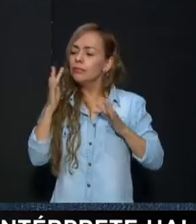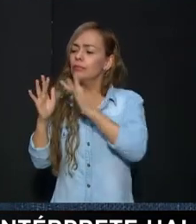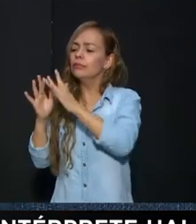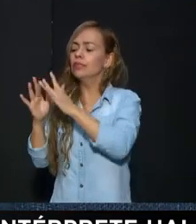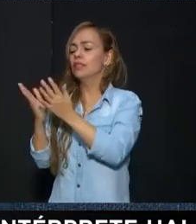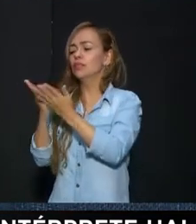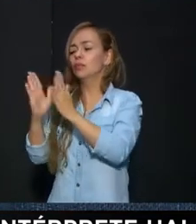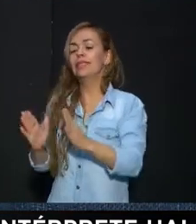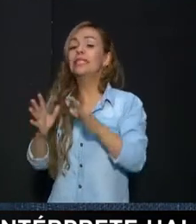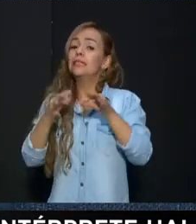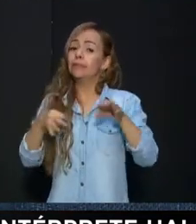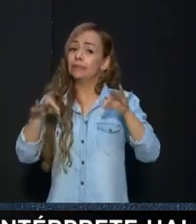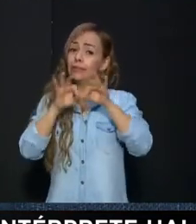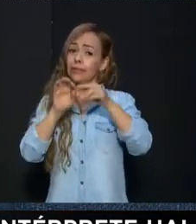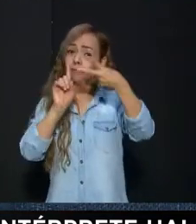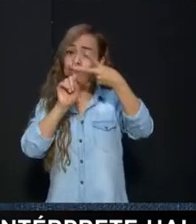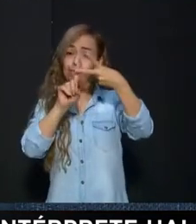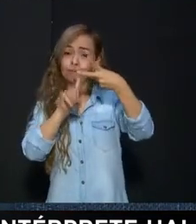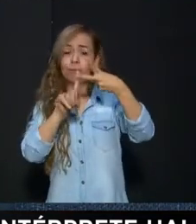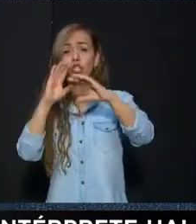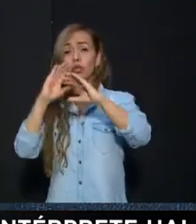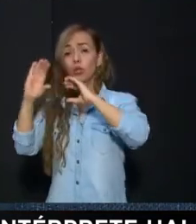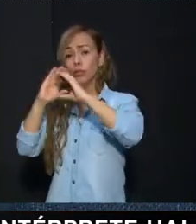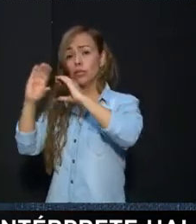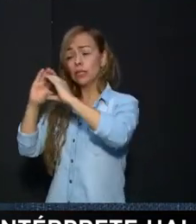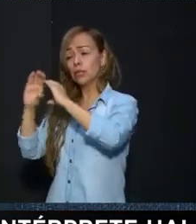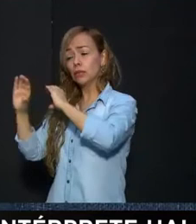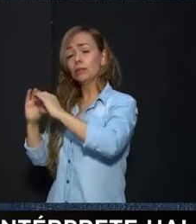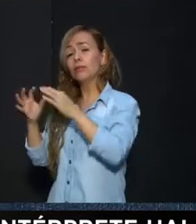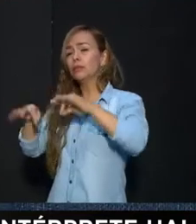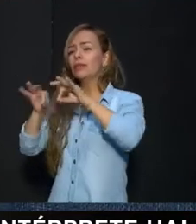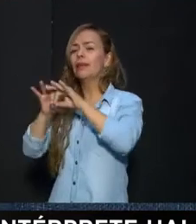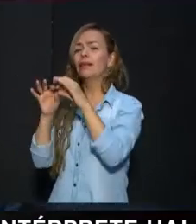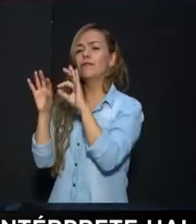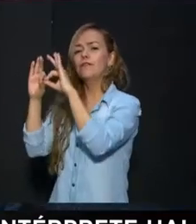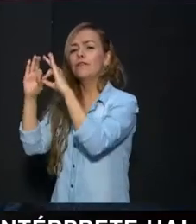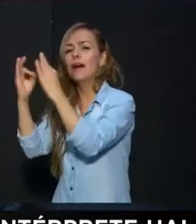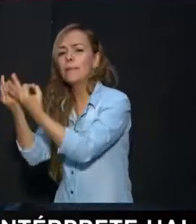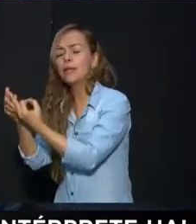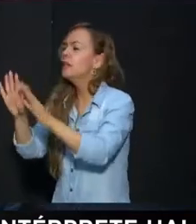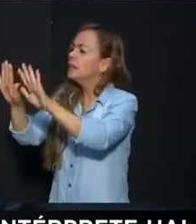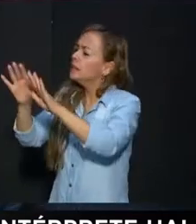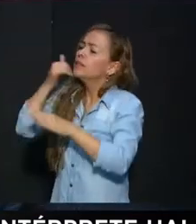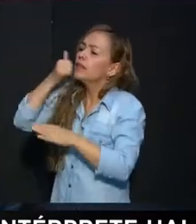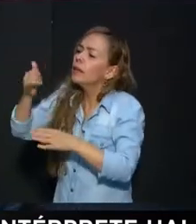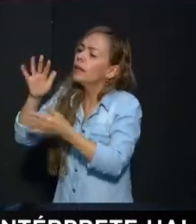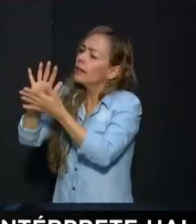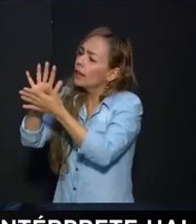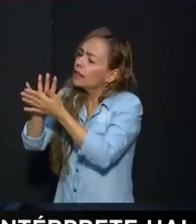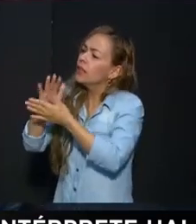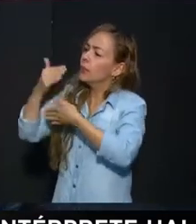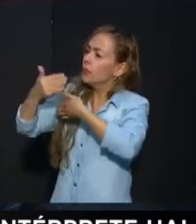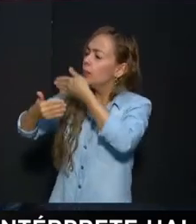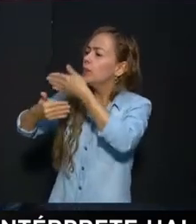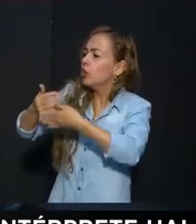con las familias Yo pienso que Cuando una familia No tiene conectividad Pero recibe una llamada De ese profe Diciéndole Tranquilos Que acá estamos Lo estamos haciendo